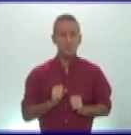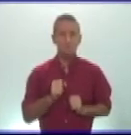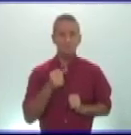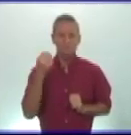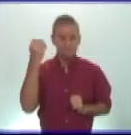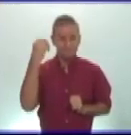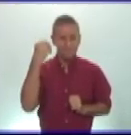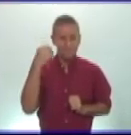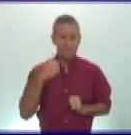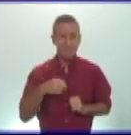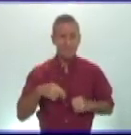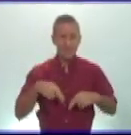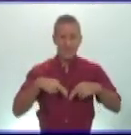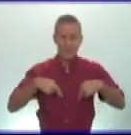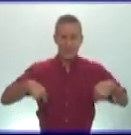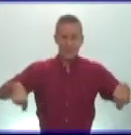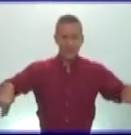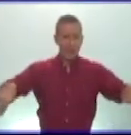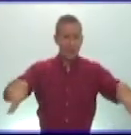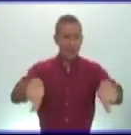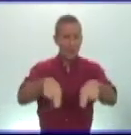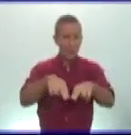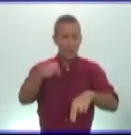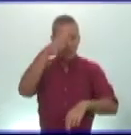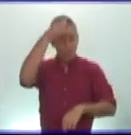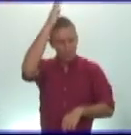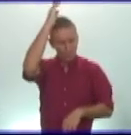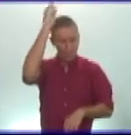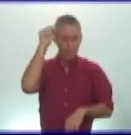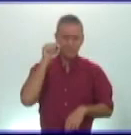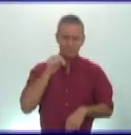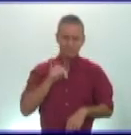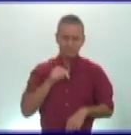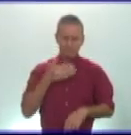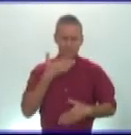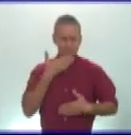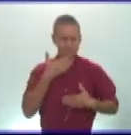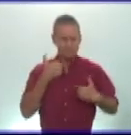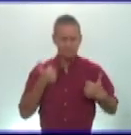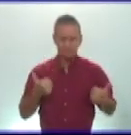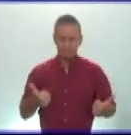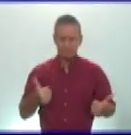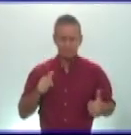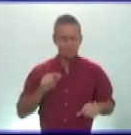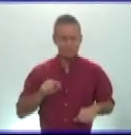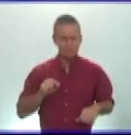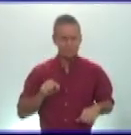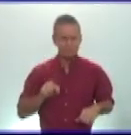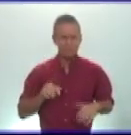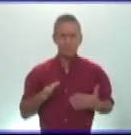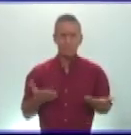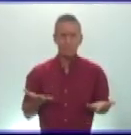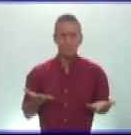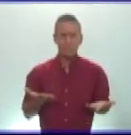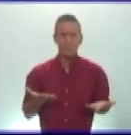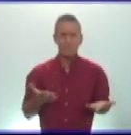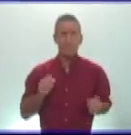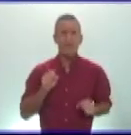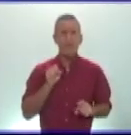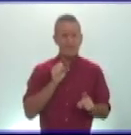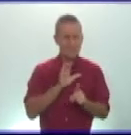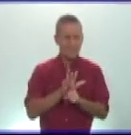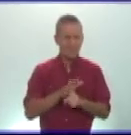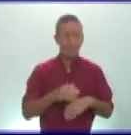sobre el coliseo romano que fue una de las construcciones más majestuosas de la antigüedad el cual se comenzó a